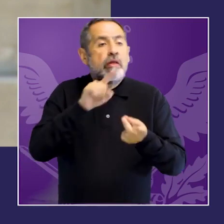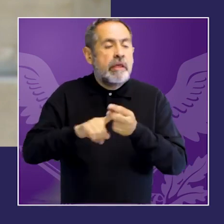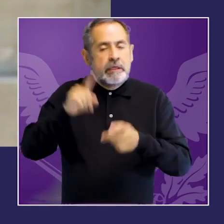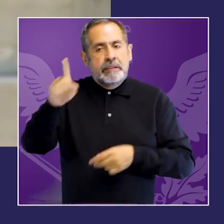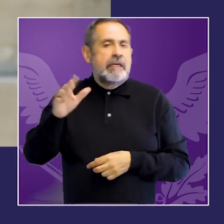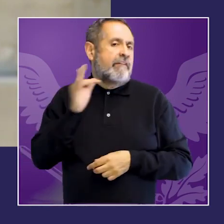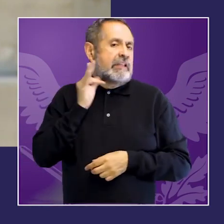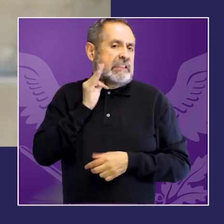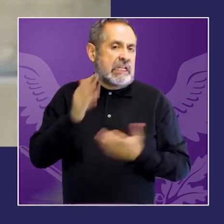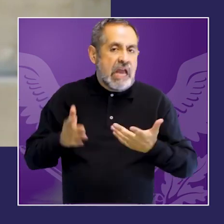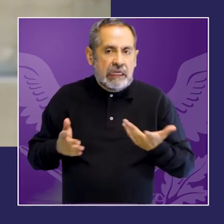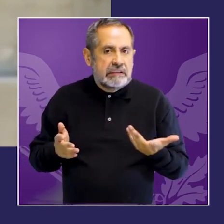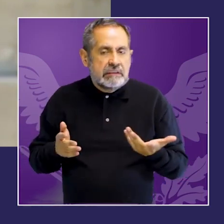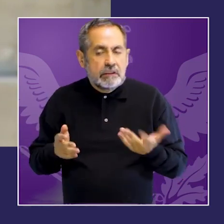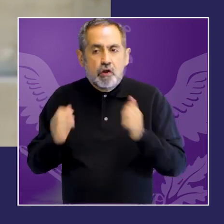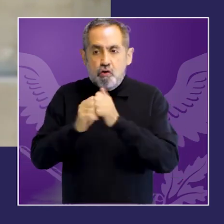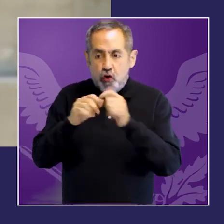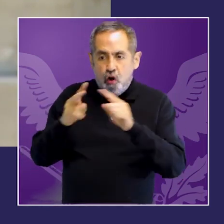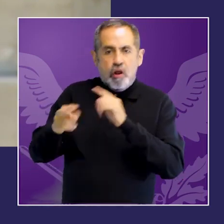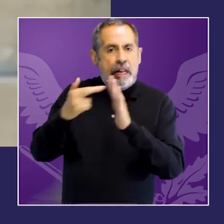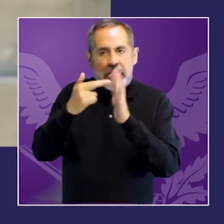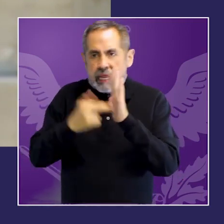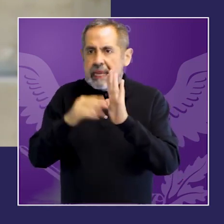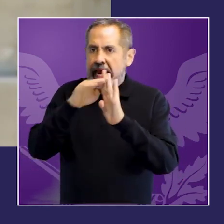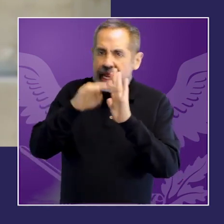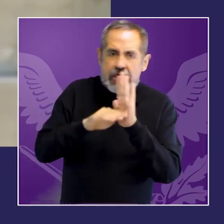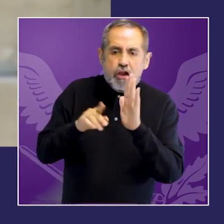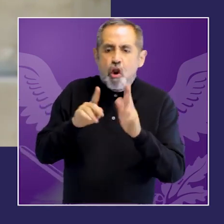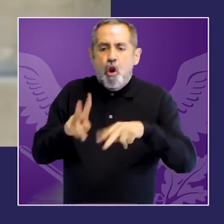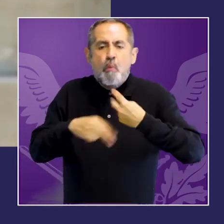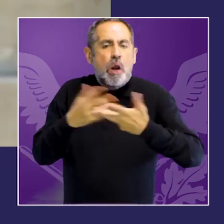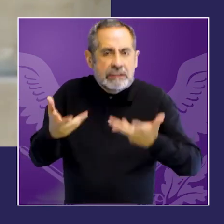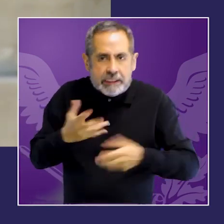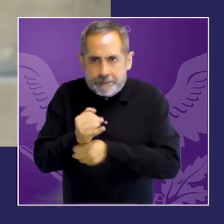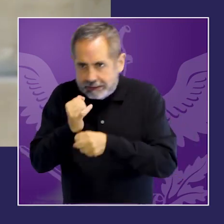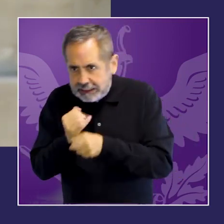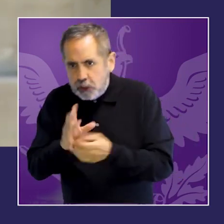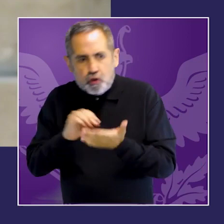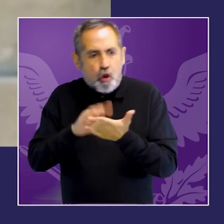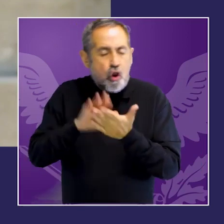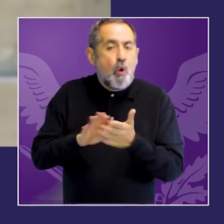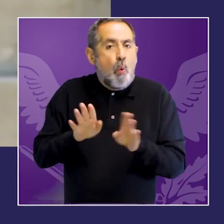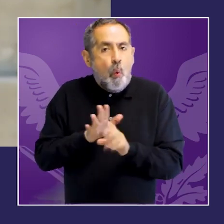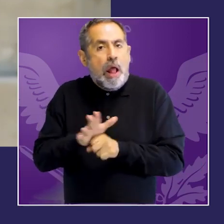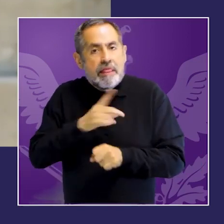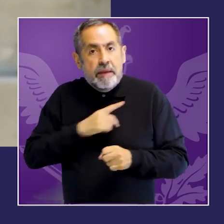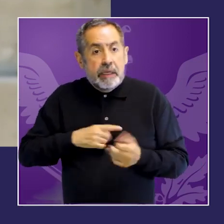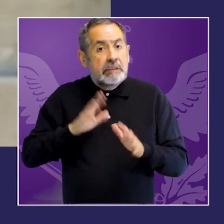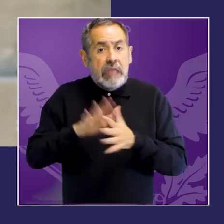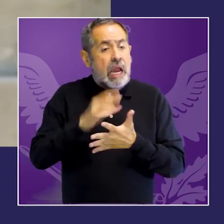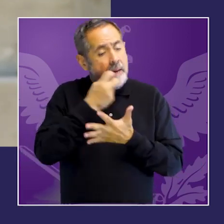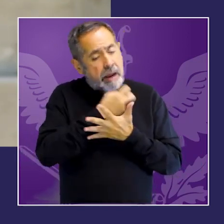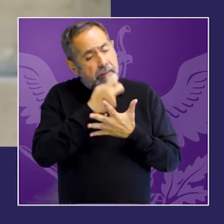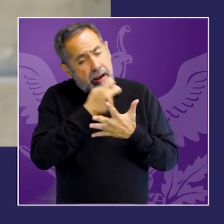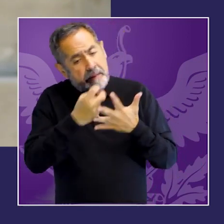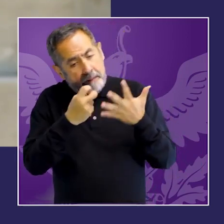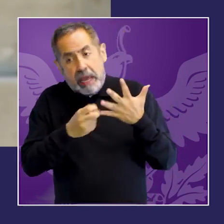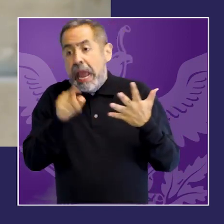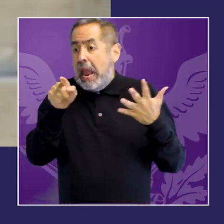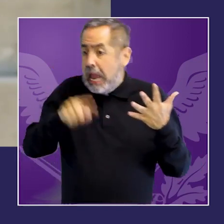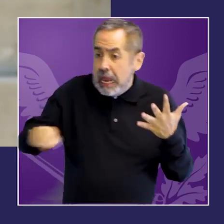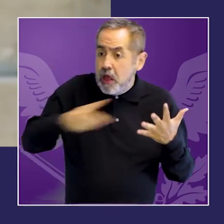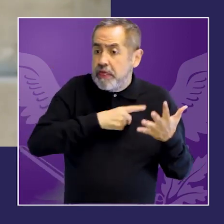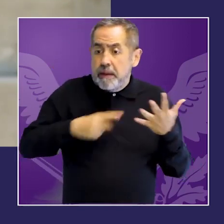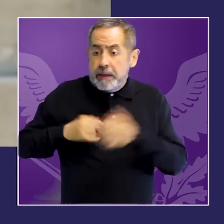protocolos que se encuentran en diferentes países de la región contamos 15 al momento de la investigación en ocasiones y como lo